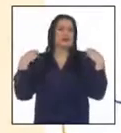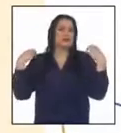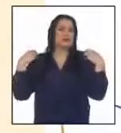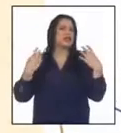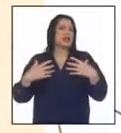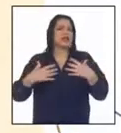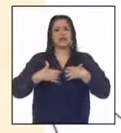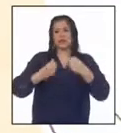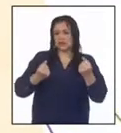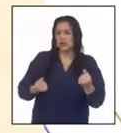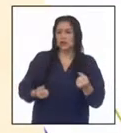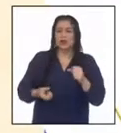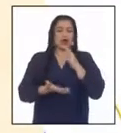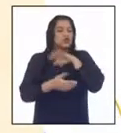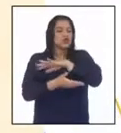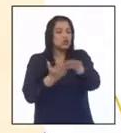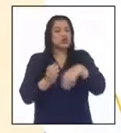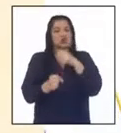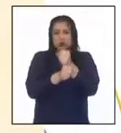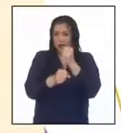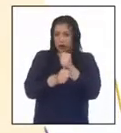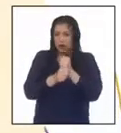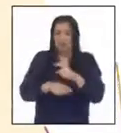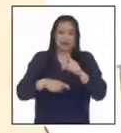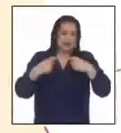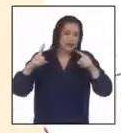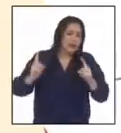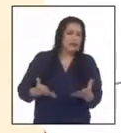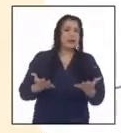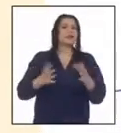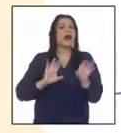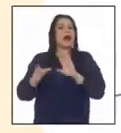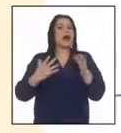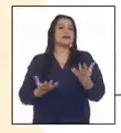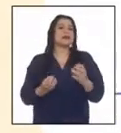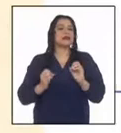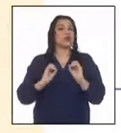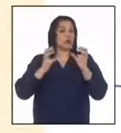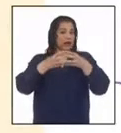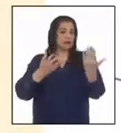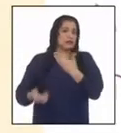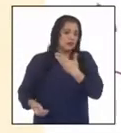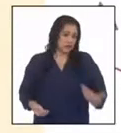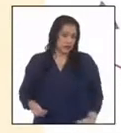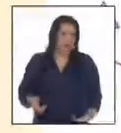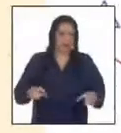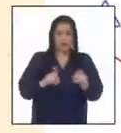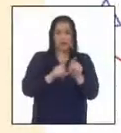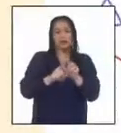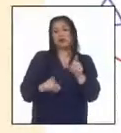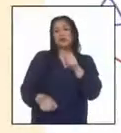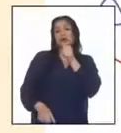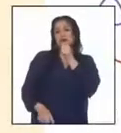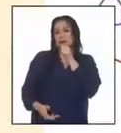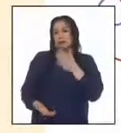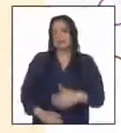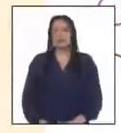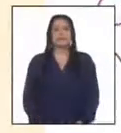Salubridad los trabajos que en uno y otro campo realizan así las instituciones públicas como las entidades privadas.